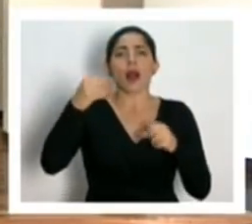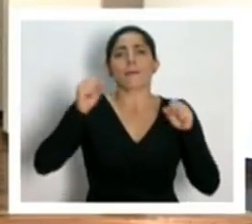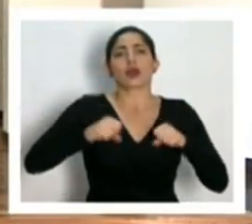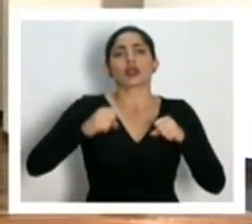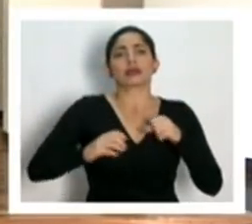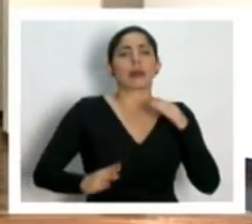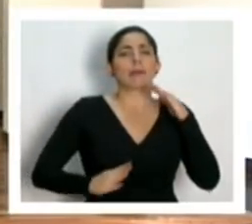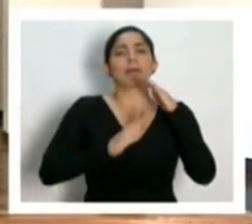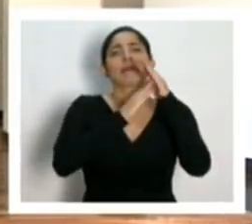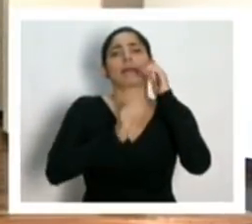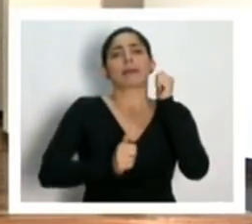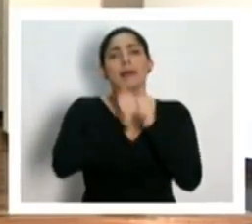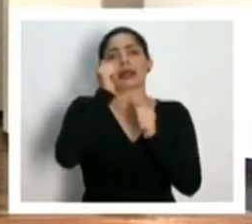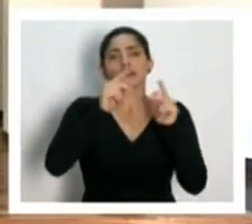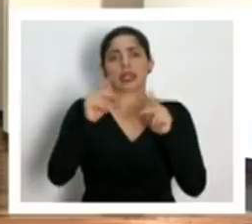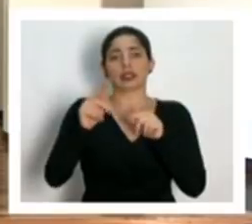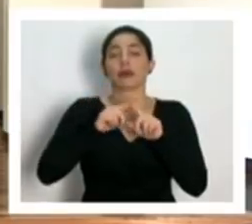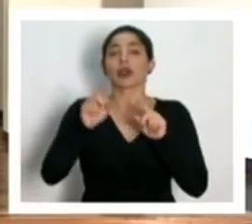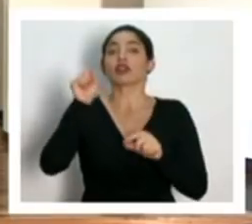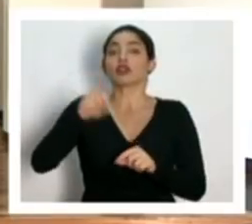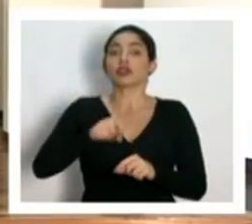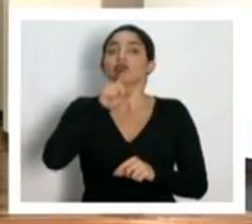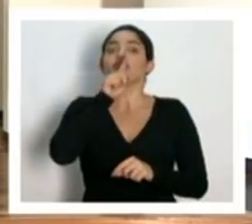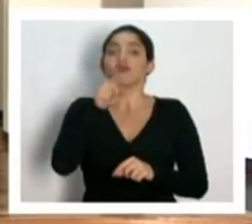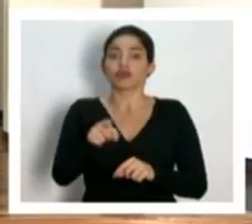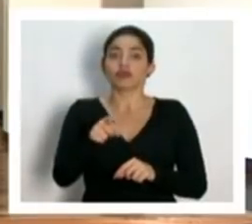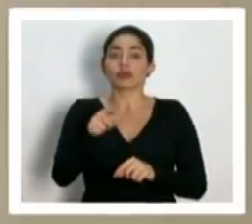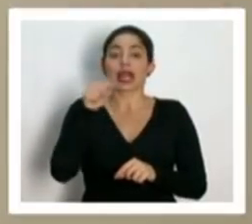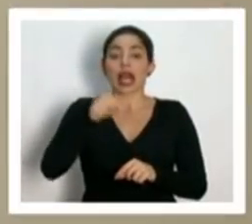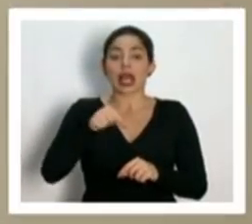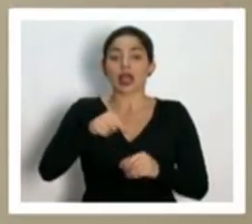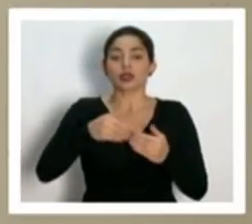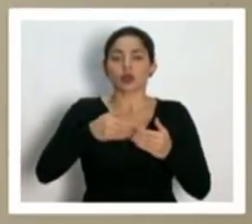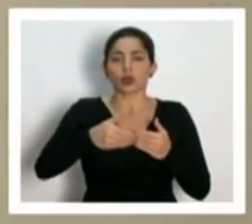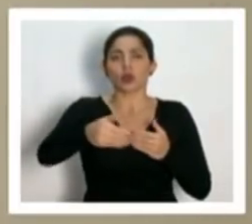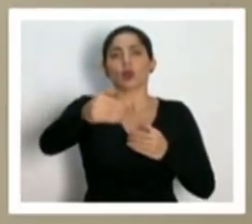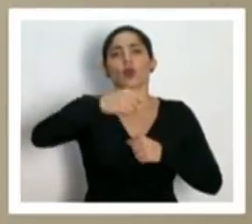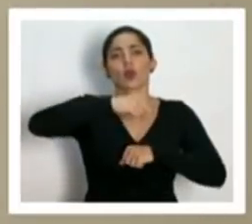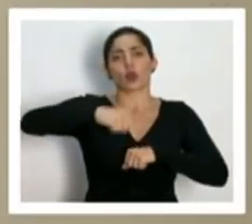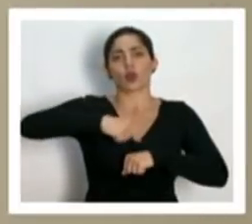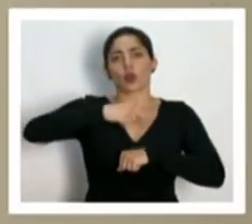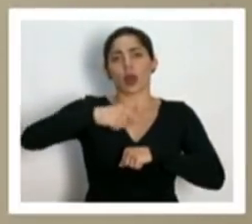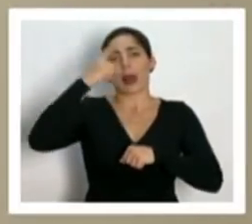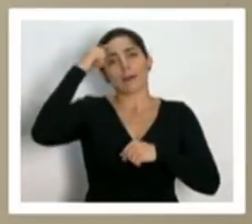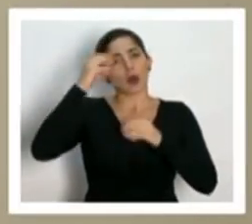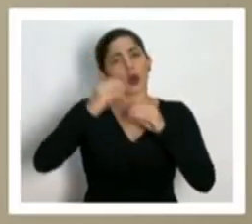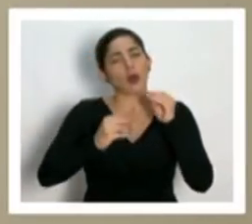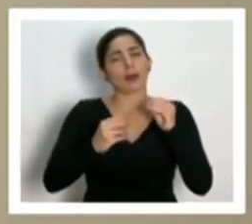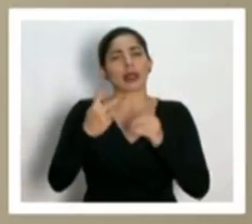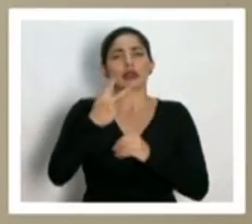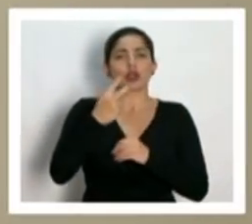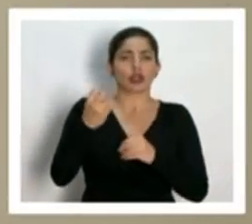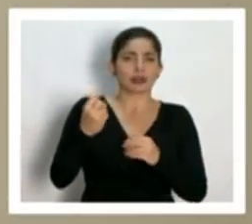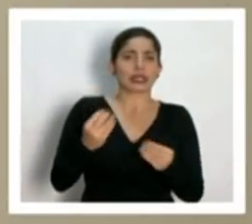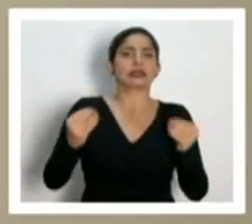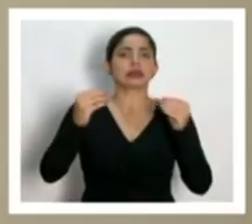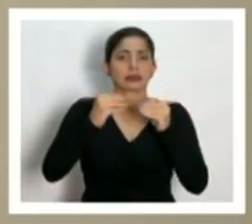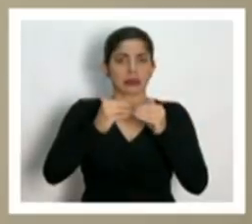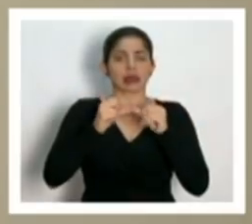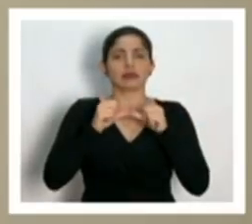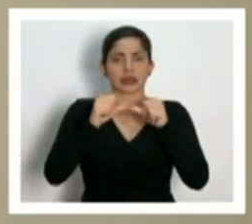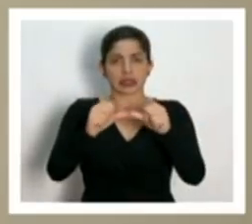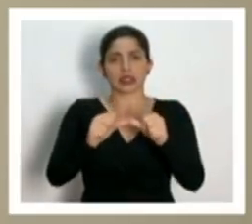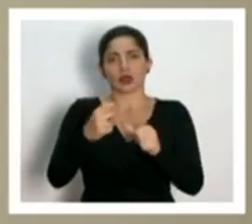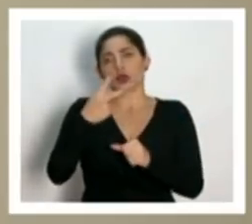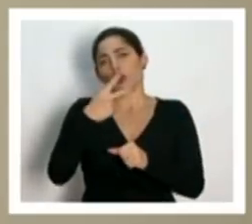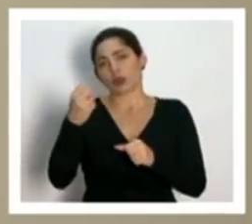máximo. Lo que sí es cierto es que esto va a durar por lo menos un par de meses más, un par de